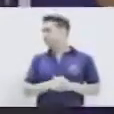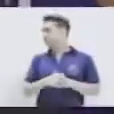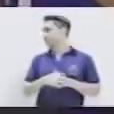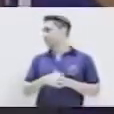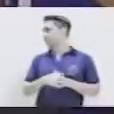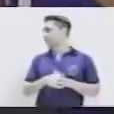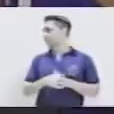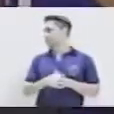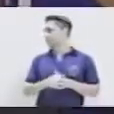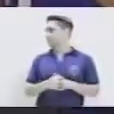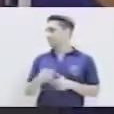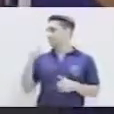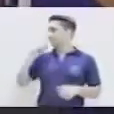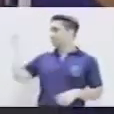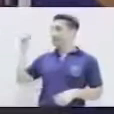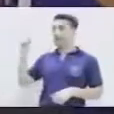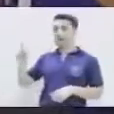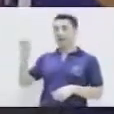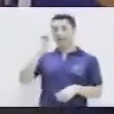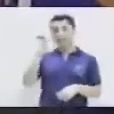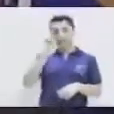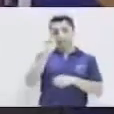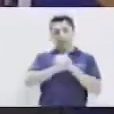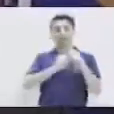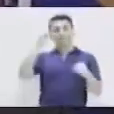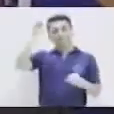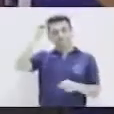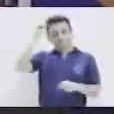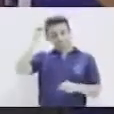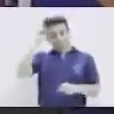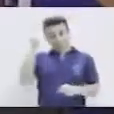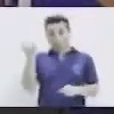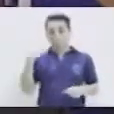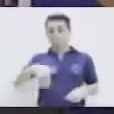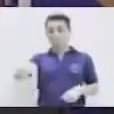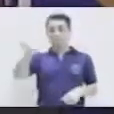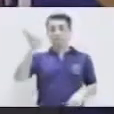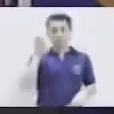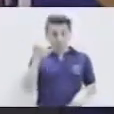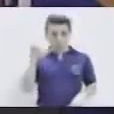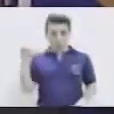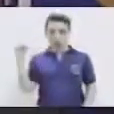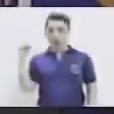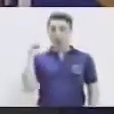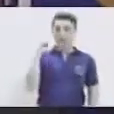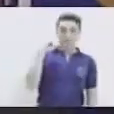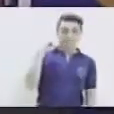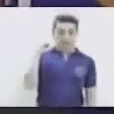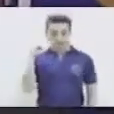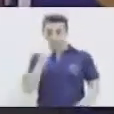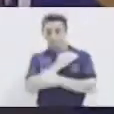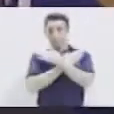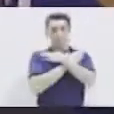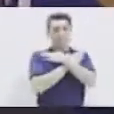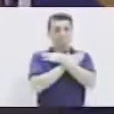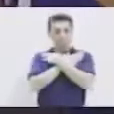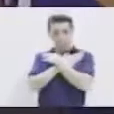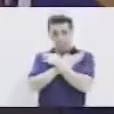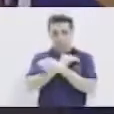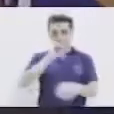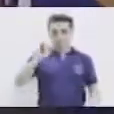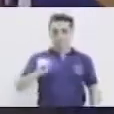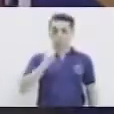A enero, febrero, marzo, abril, mayo, junio,